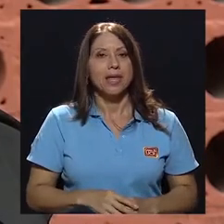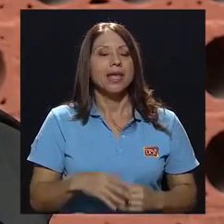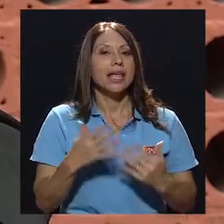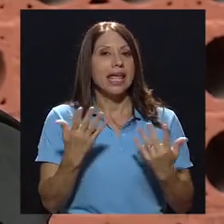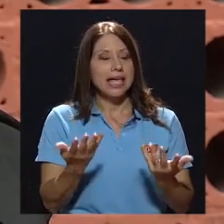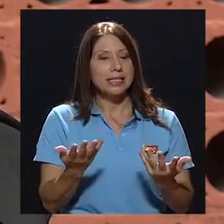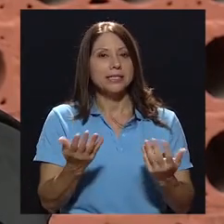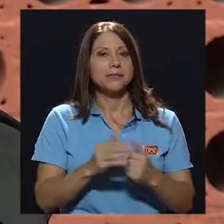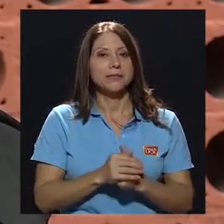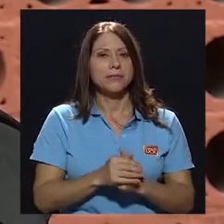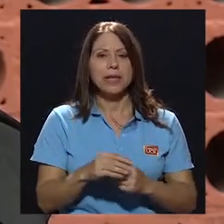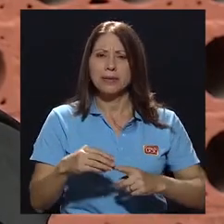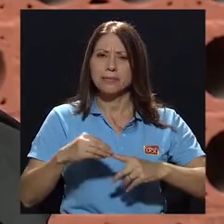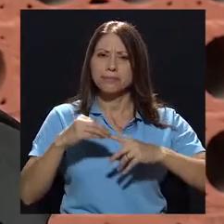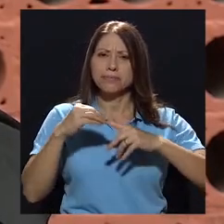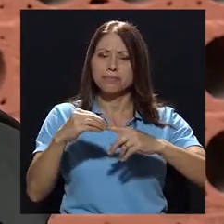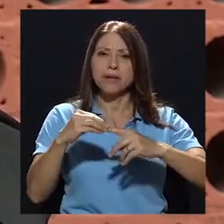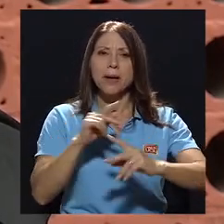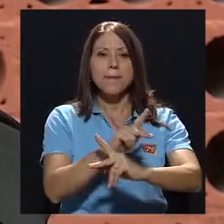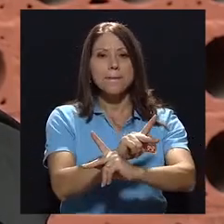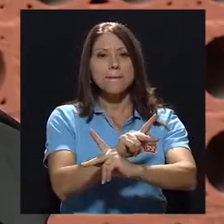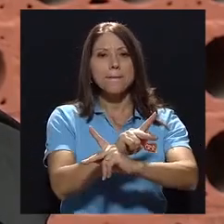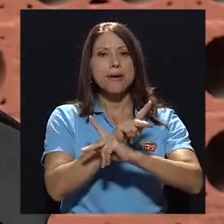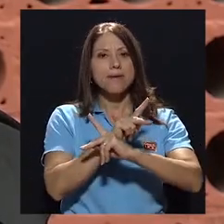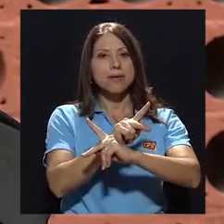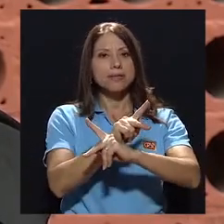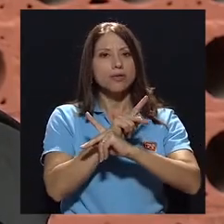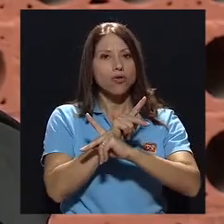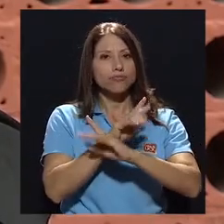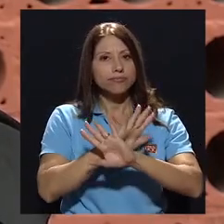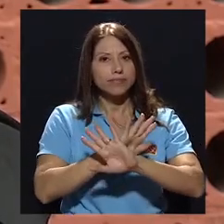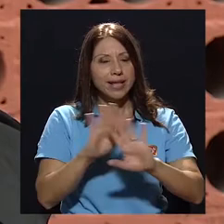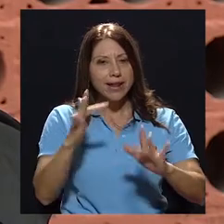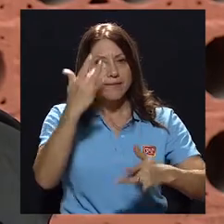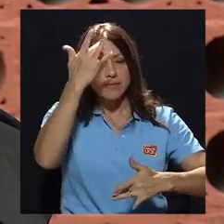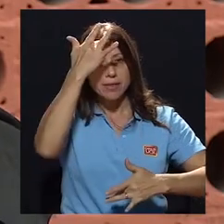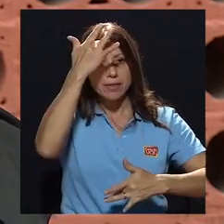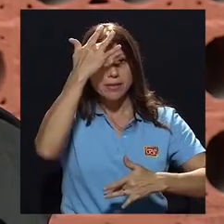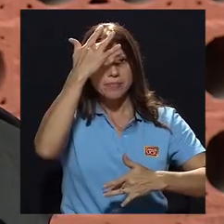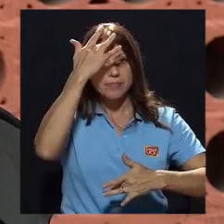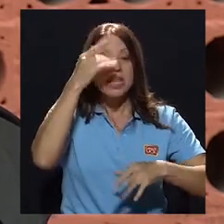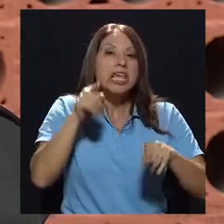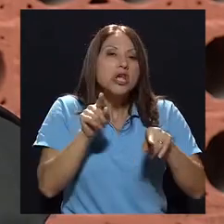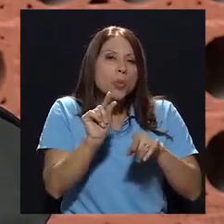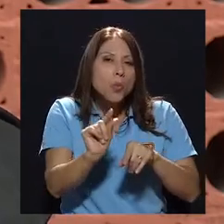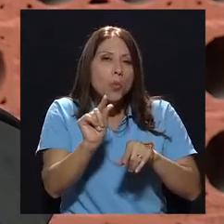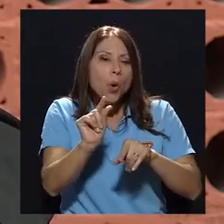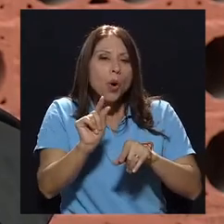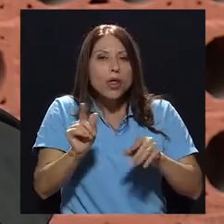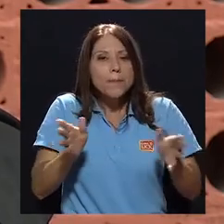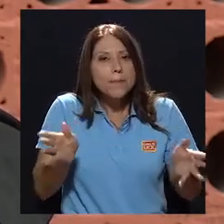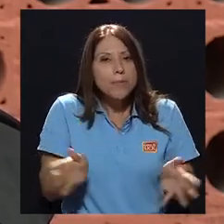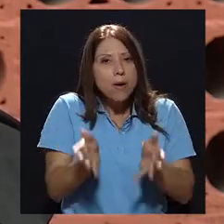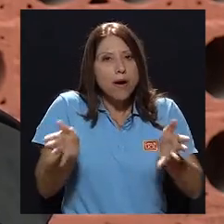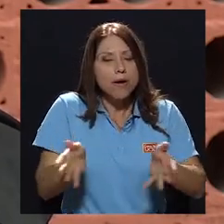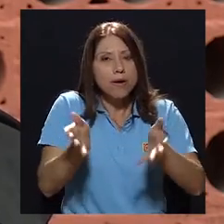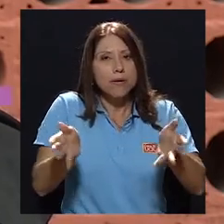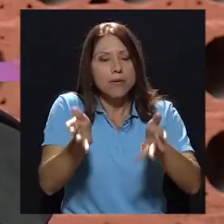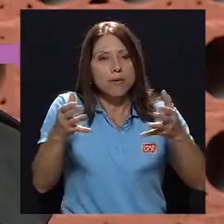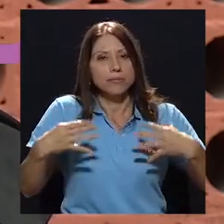que es, sobre todo, prevención de la enfermedad y un poco de promoción de la salud.